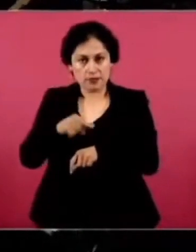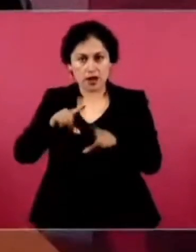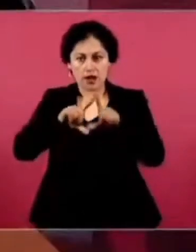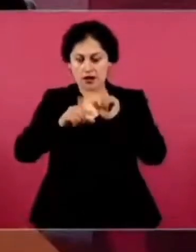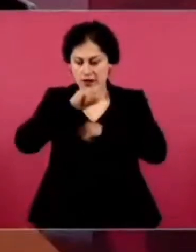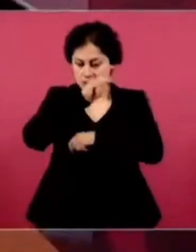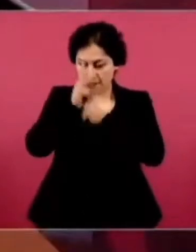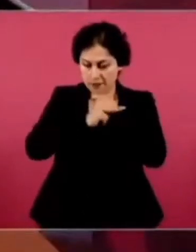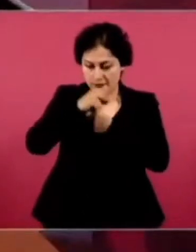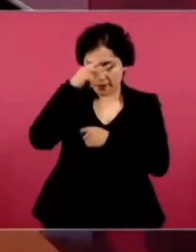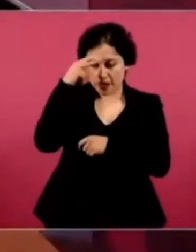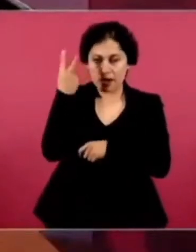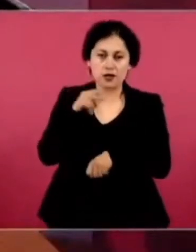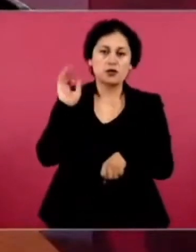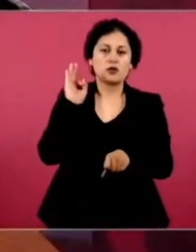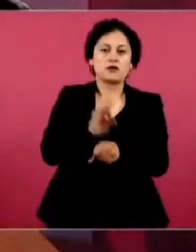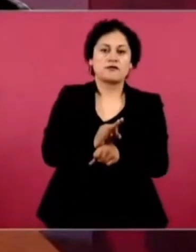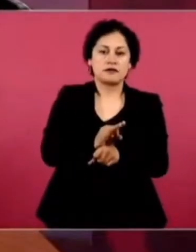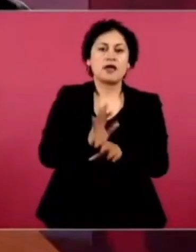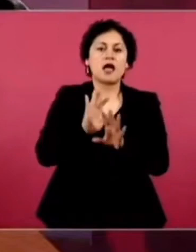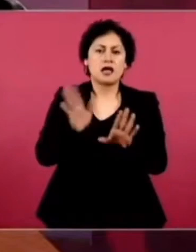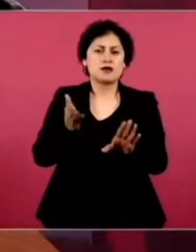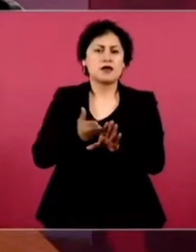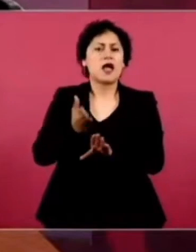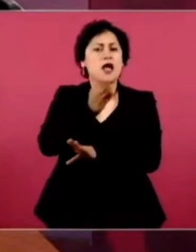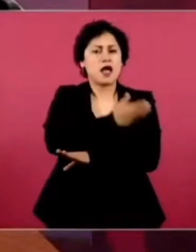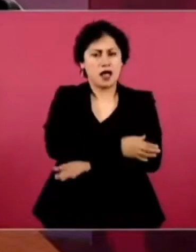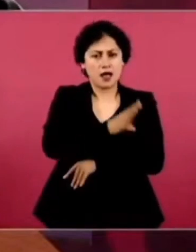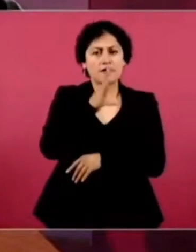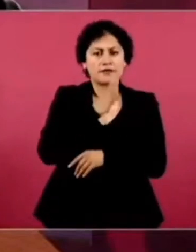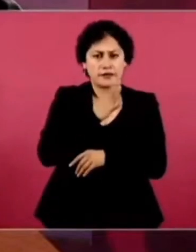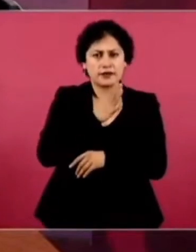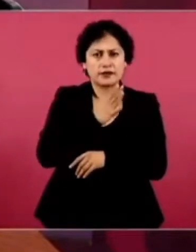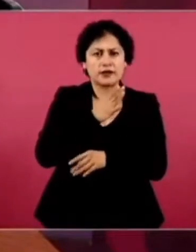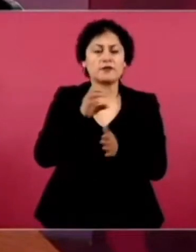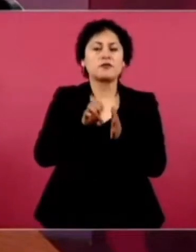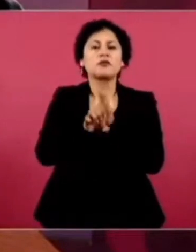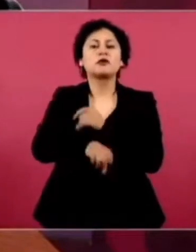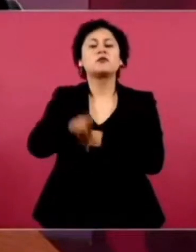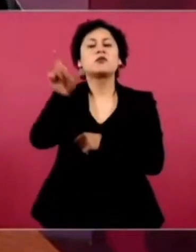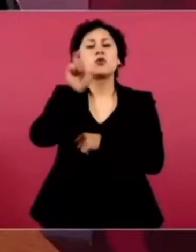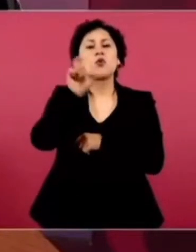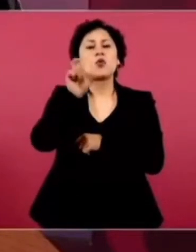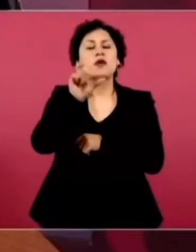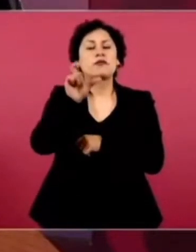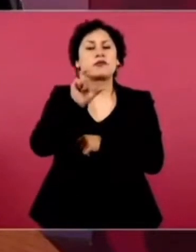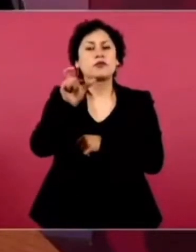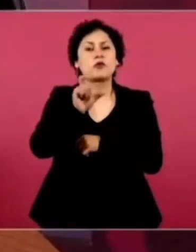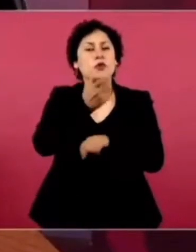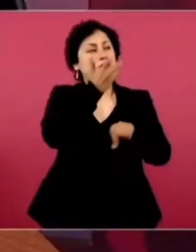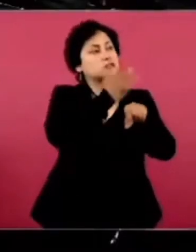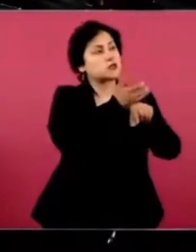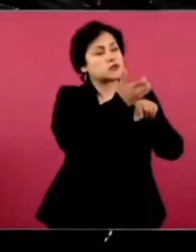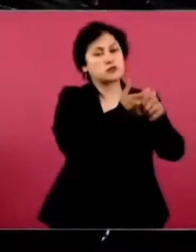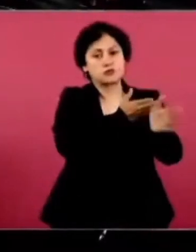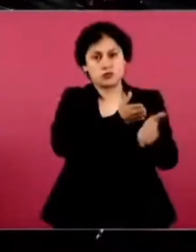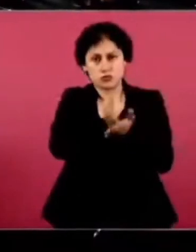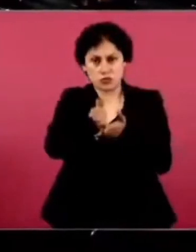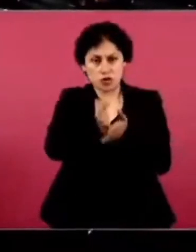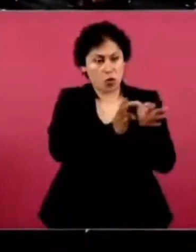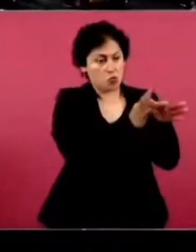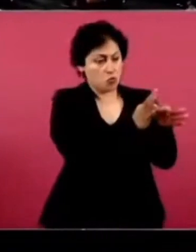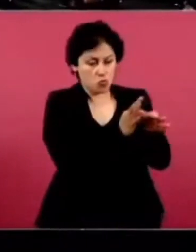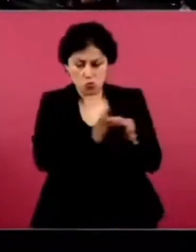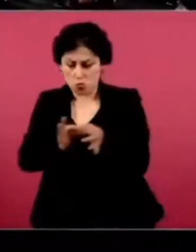Ya existían las. Guardias nacionales. Desde. La intervención. Estadounidense. Entonces.